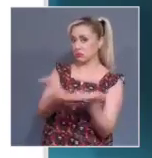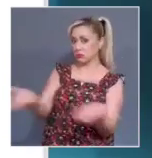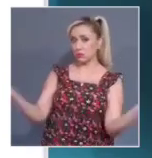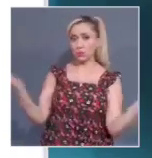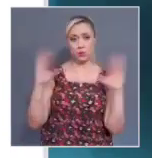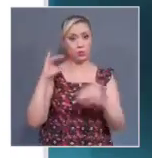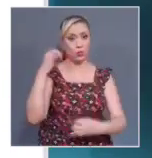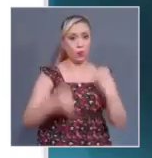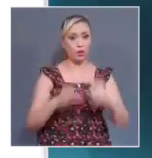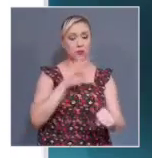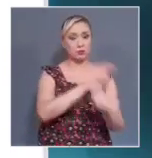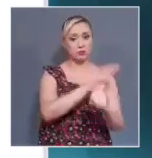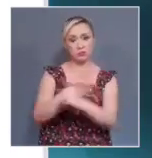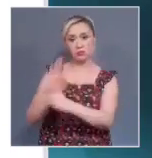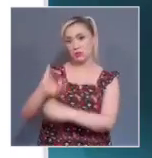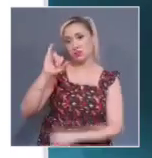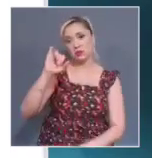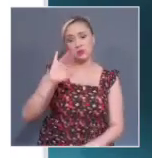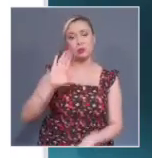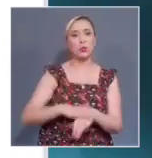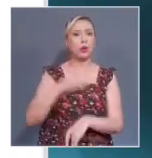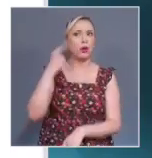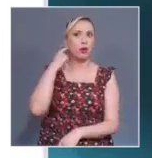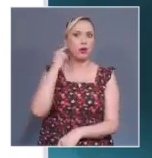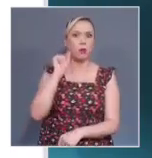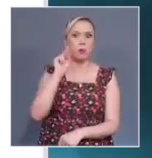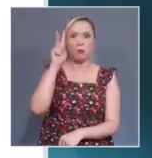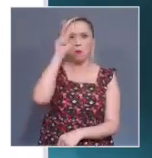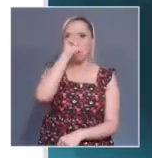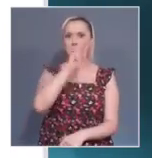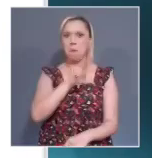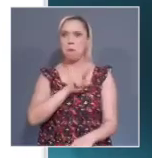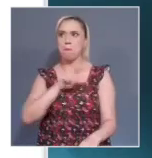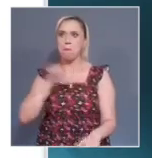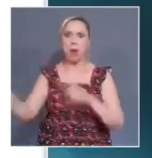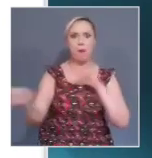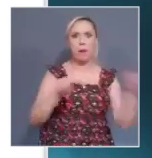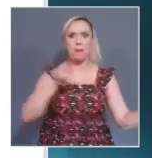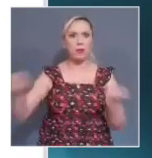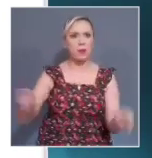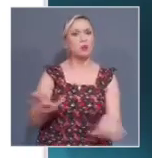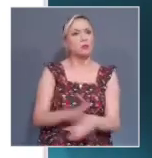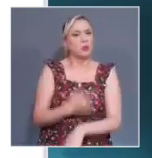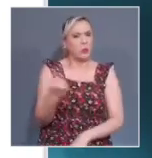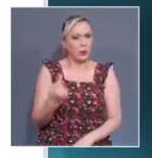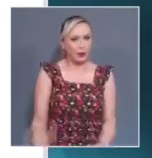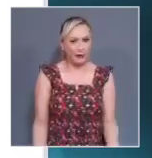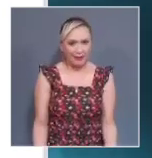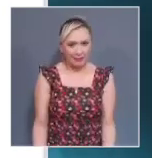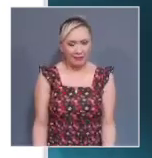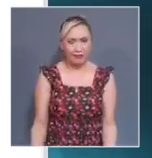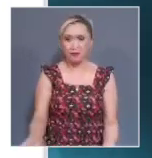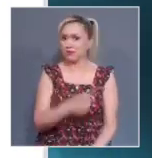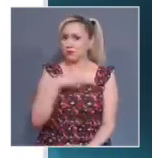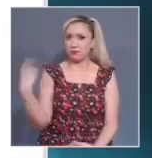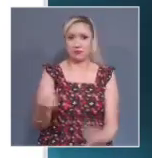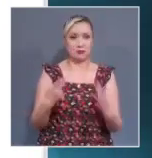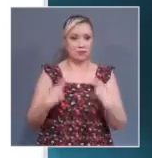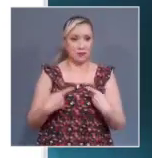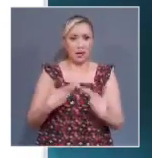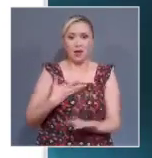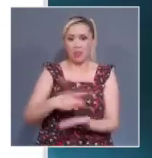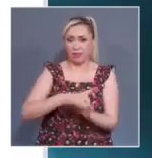esencial para proteger el derecho de acceso a la justicia y el debido proceso, al que todo ciudadano tiene derecho para proteger las